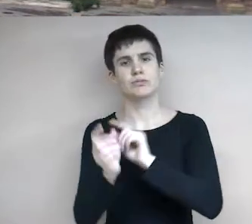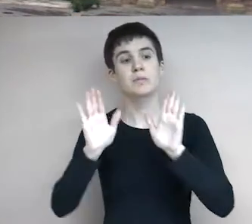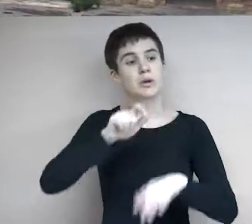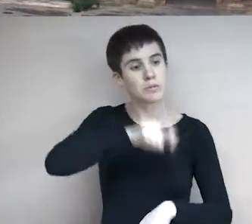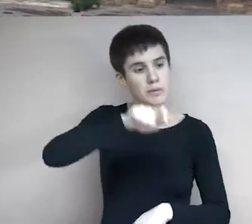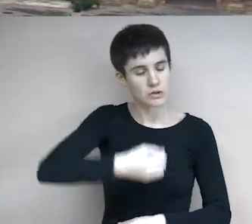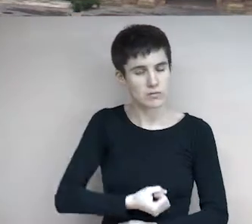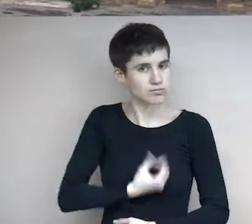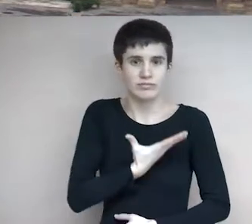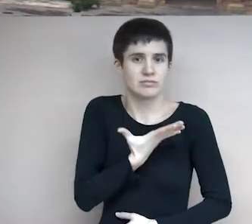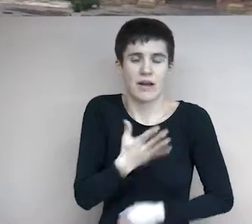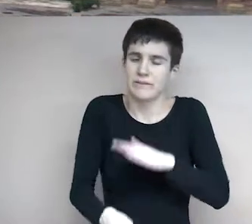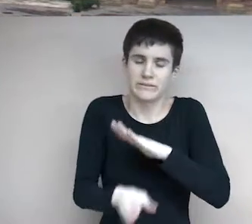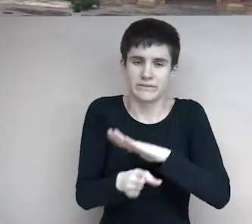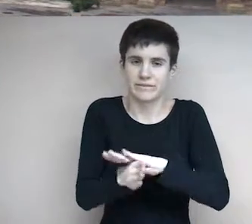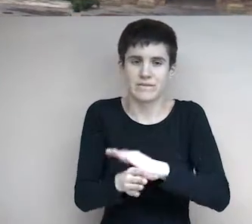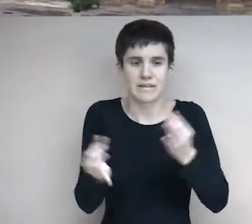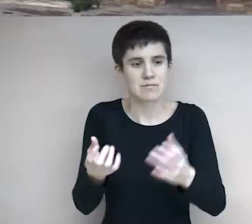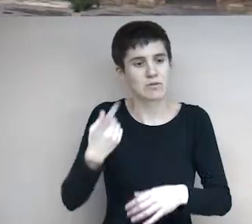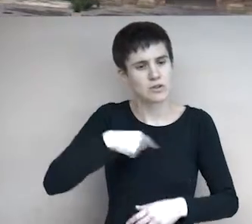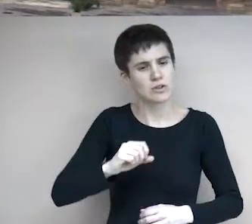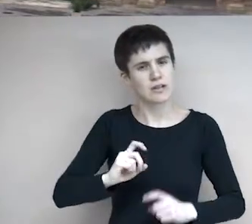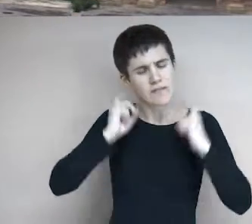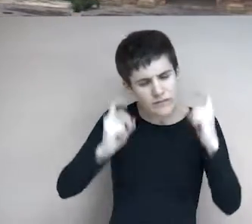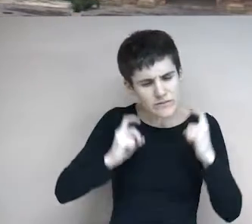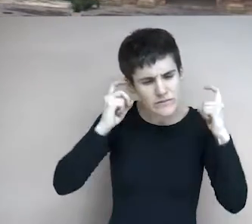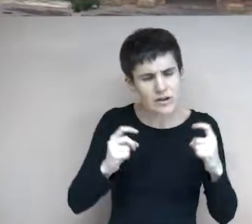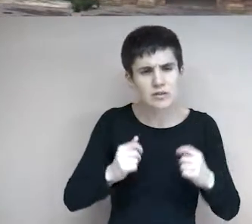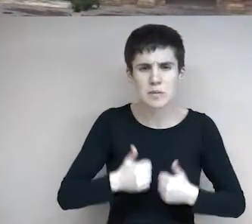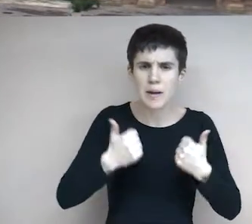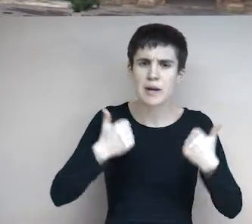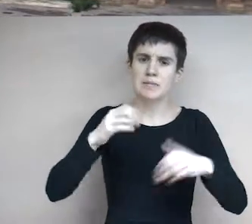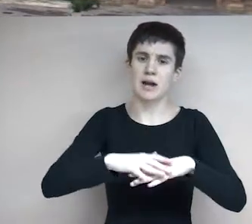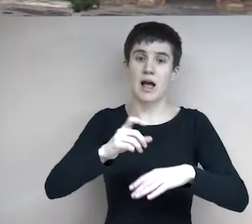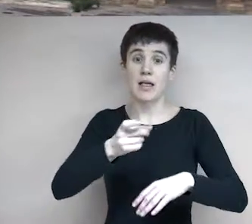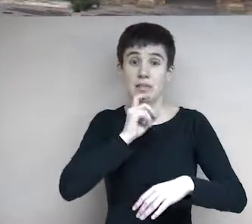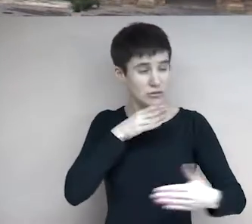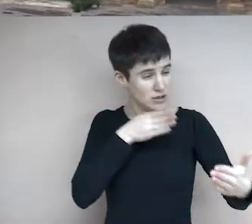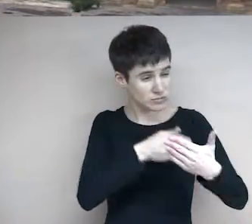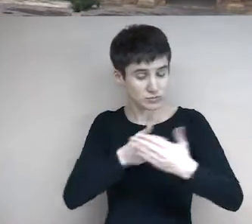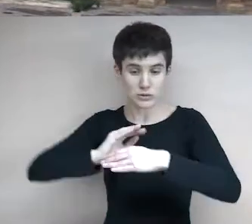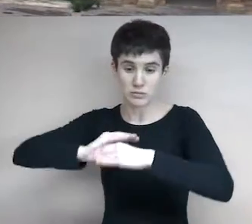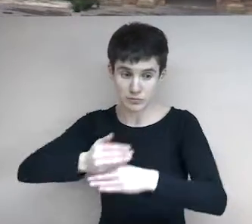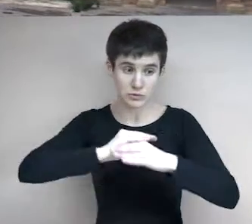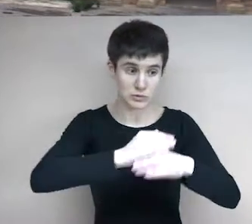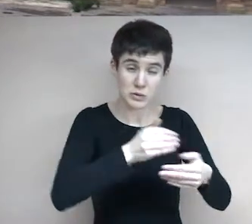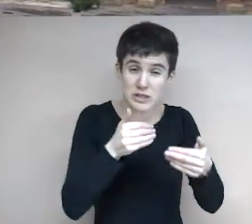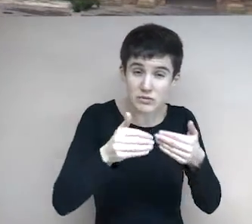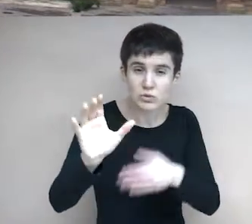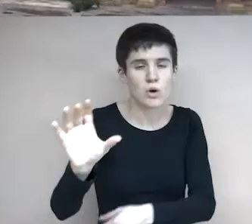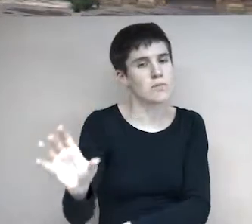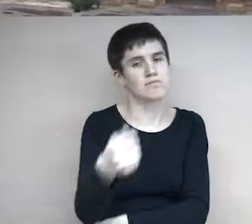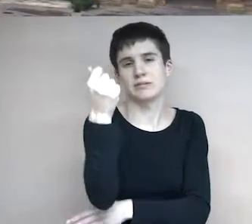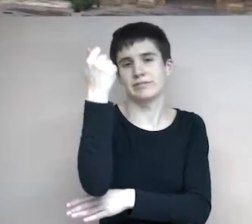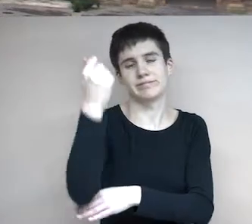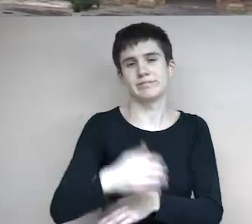pero la voluntad permanece. Sigamos sumando esfuerzos para restar dificultades y lograr un mejor futuro